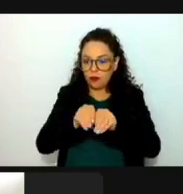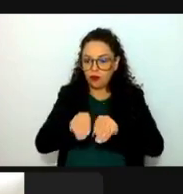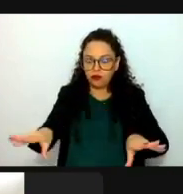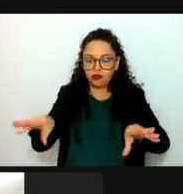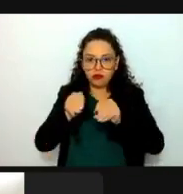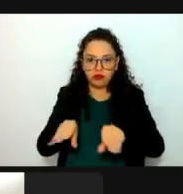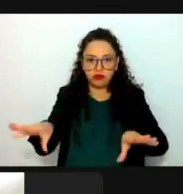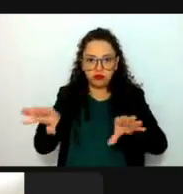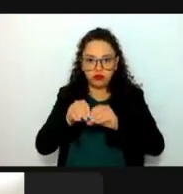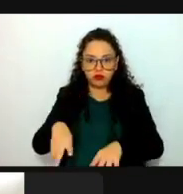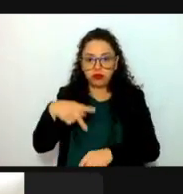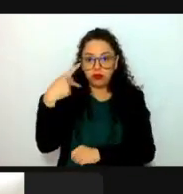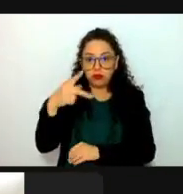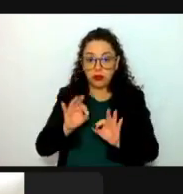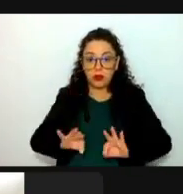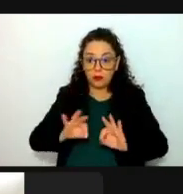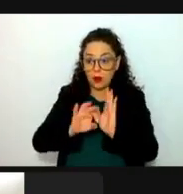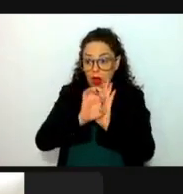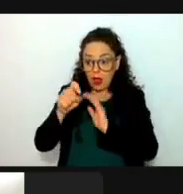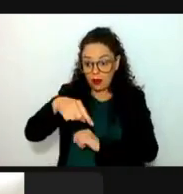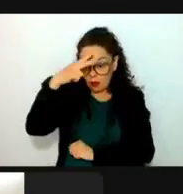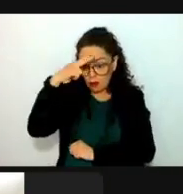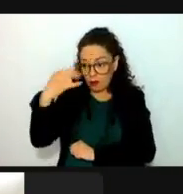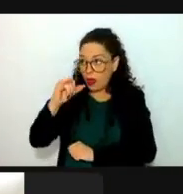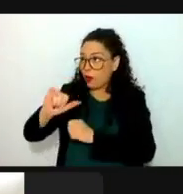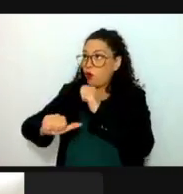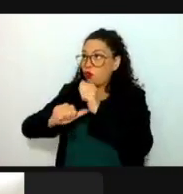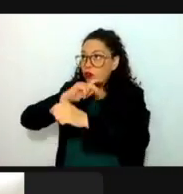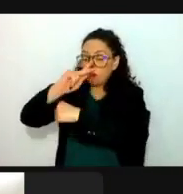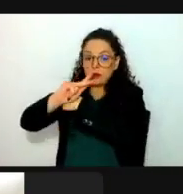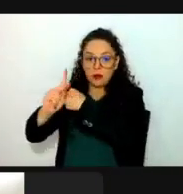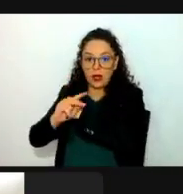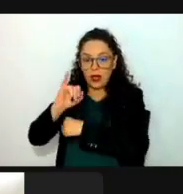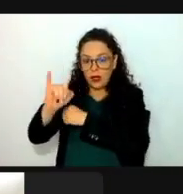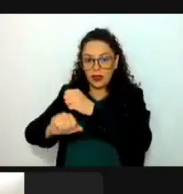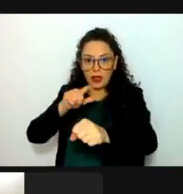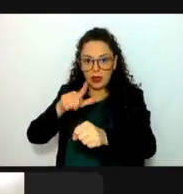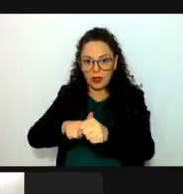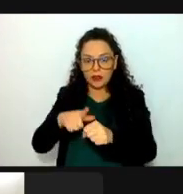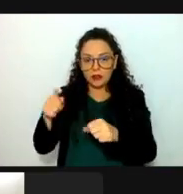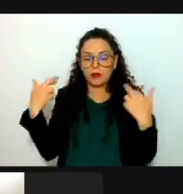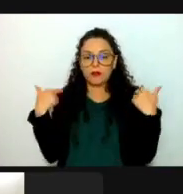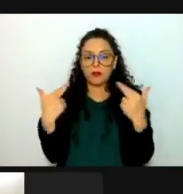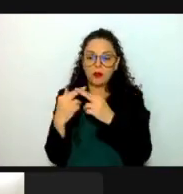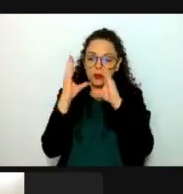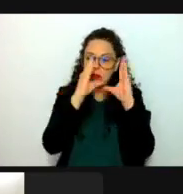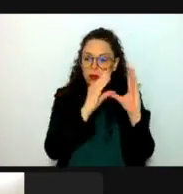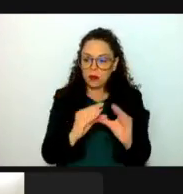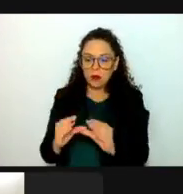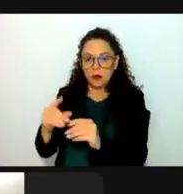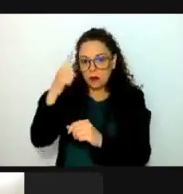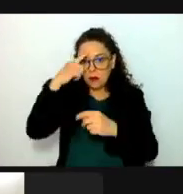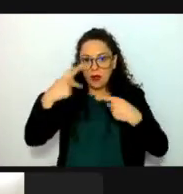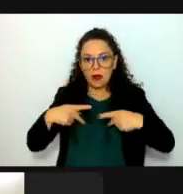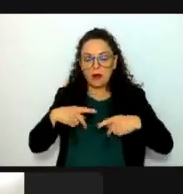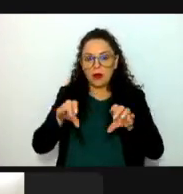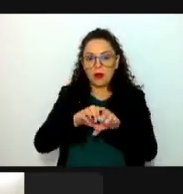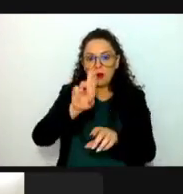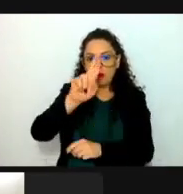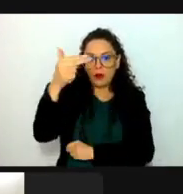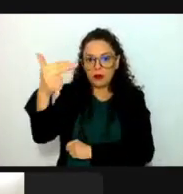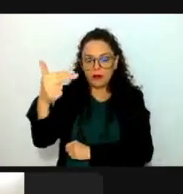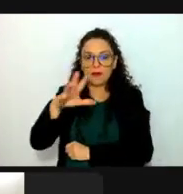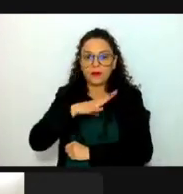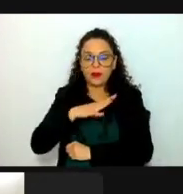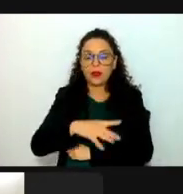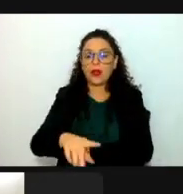nacional e internacional. También ha realizado una intensa labor continua de docencia y formación de recursos humanos, habiendo dirigido 28 tesis de doctorado,